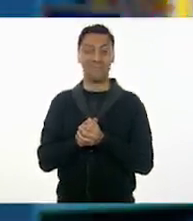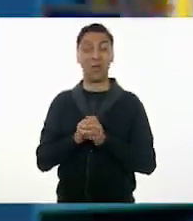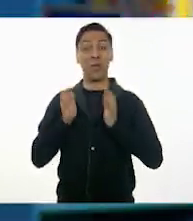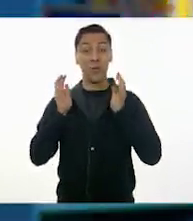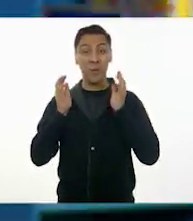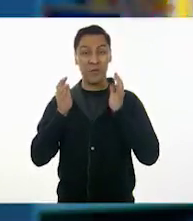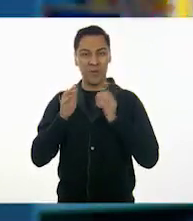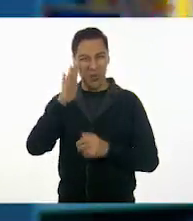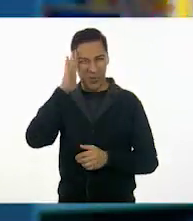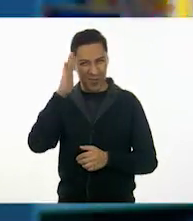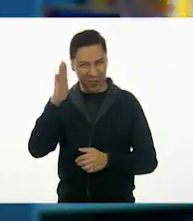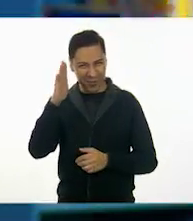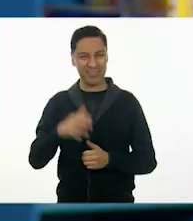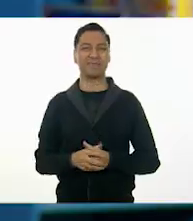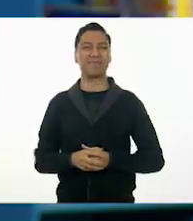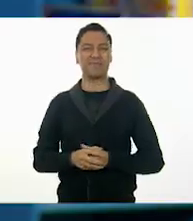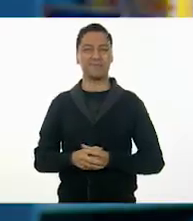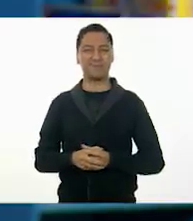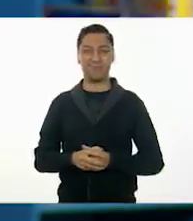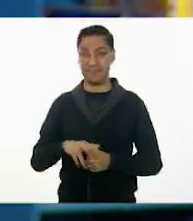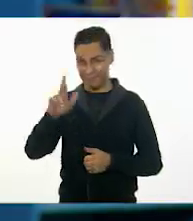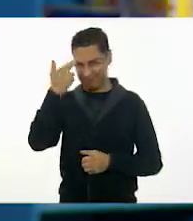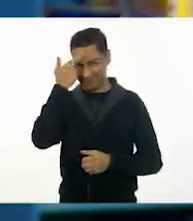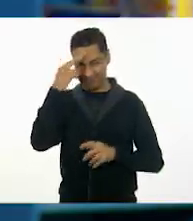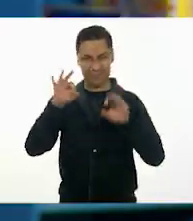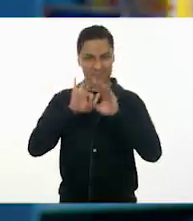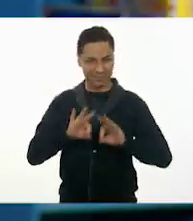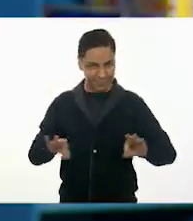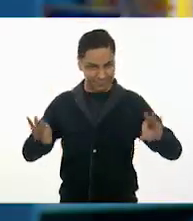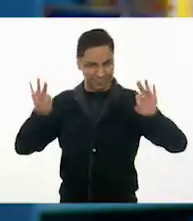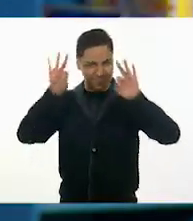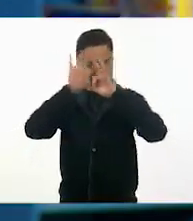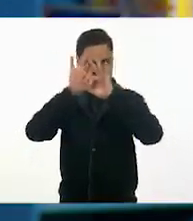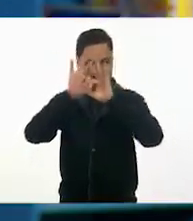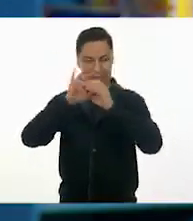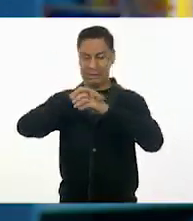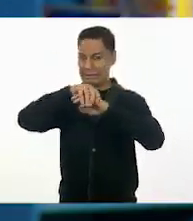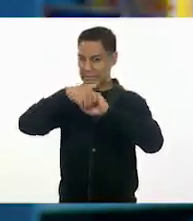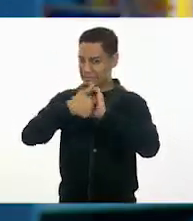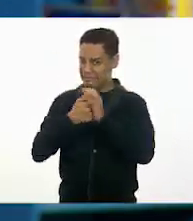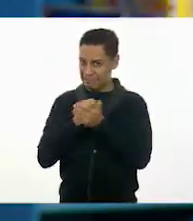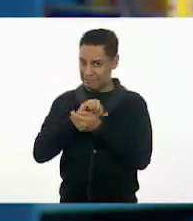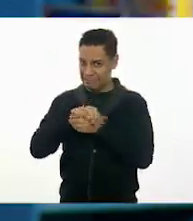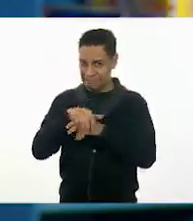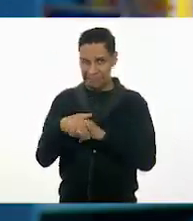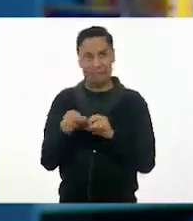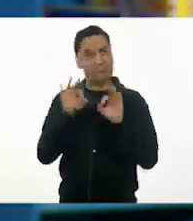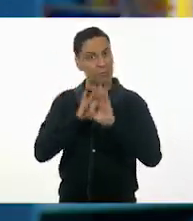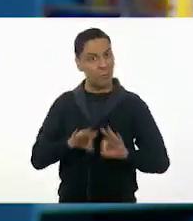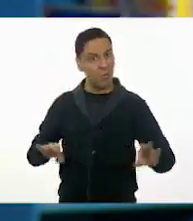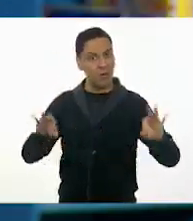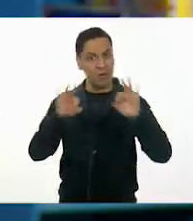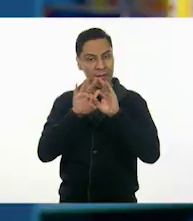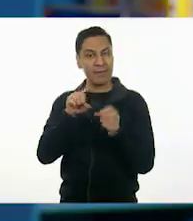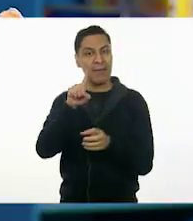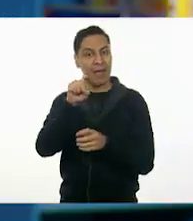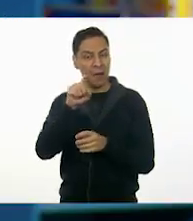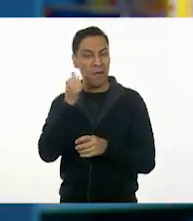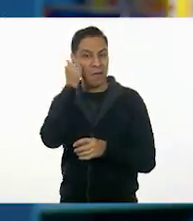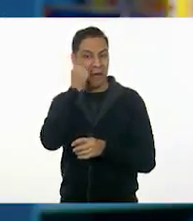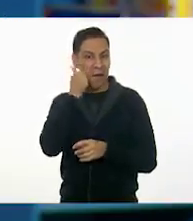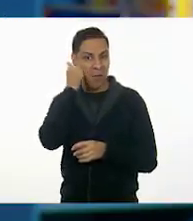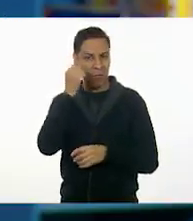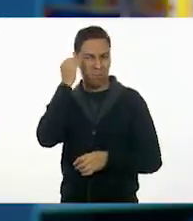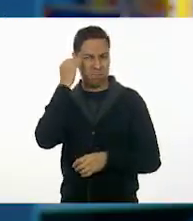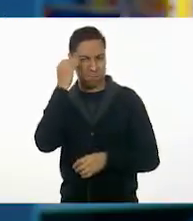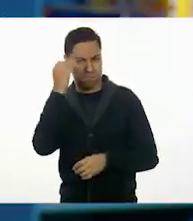¡Oh! ¡Oh! Recuerda que es importante lavar muy bien tus manos con agua y con jabón durante 20